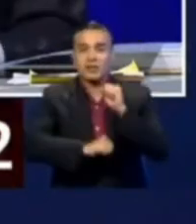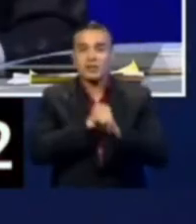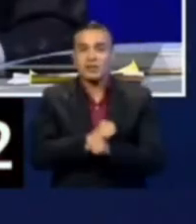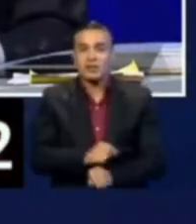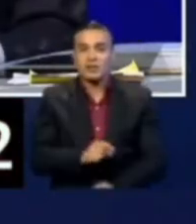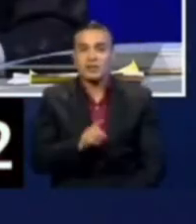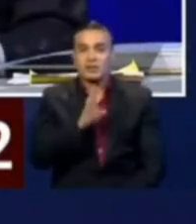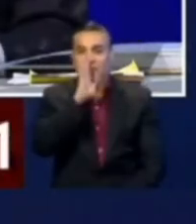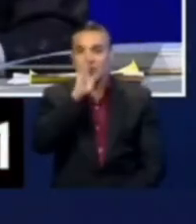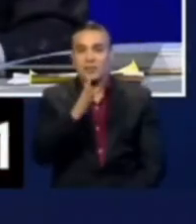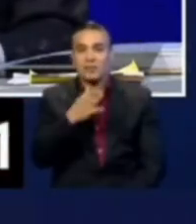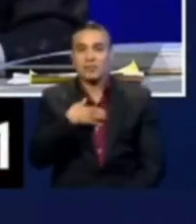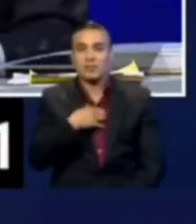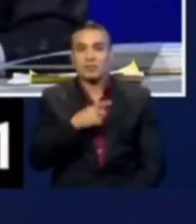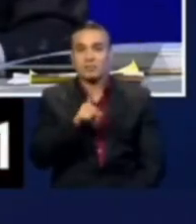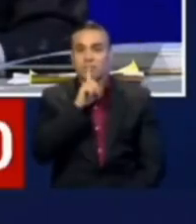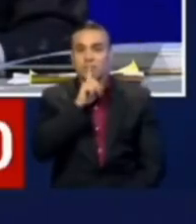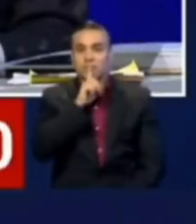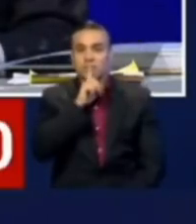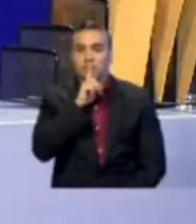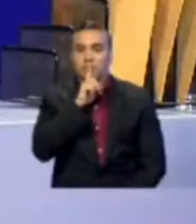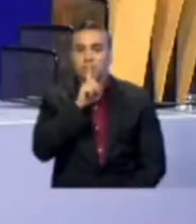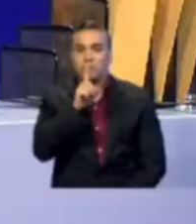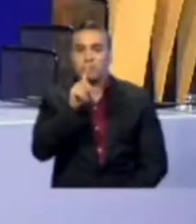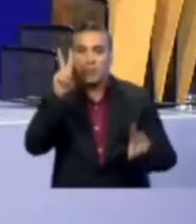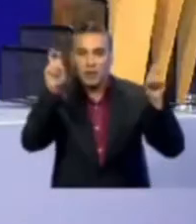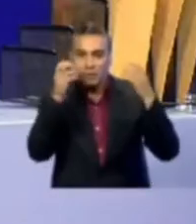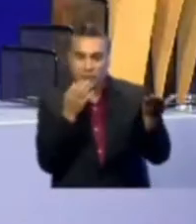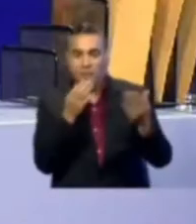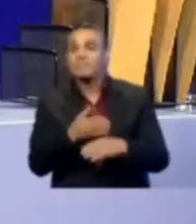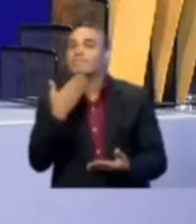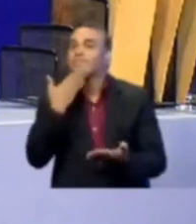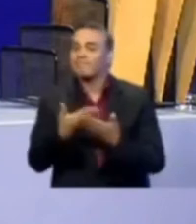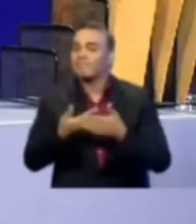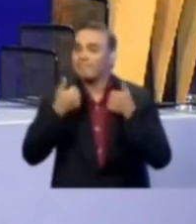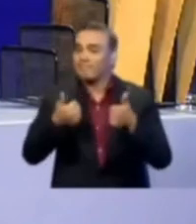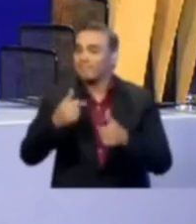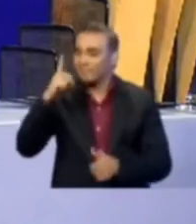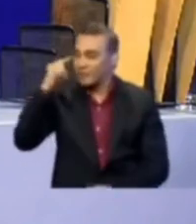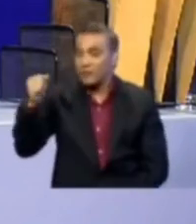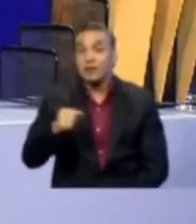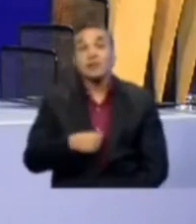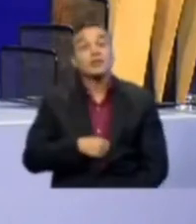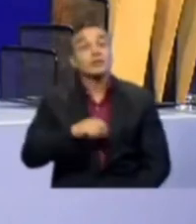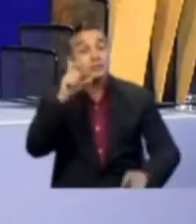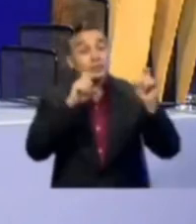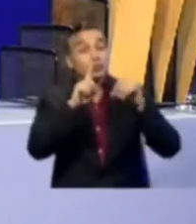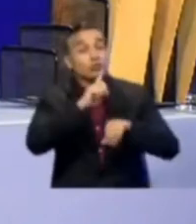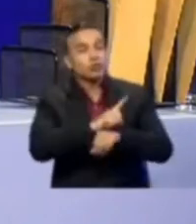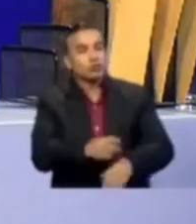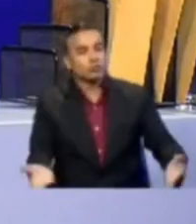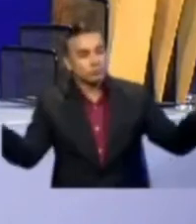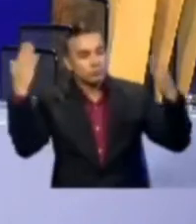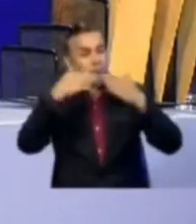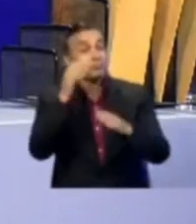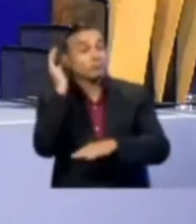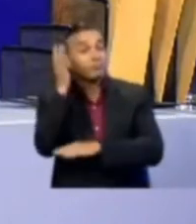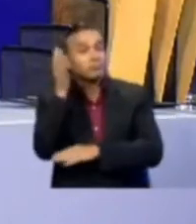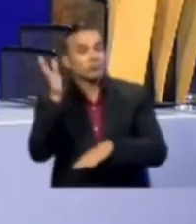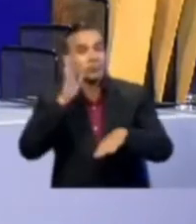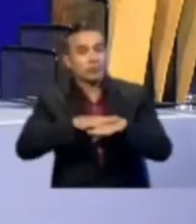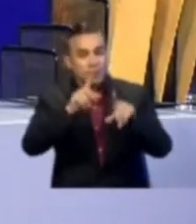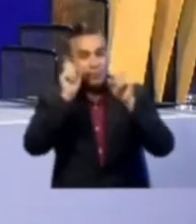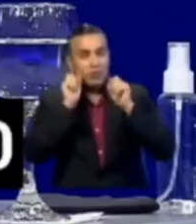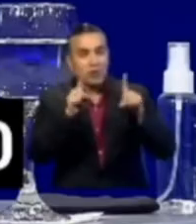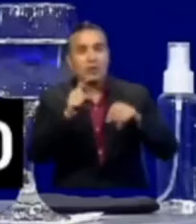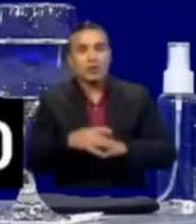siempre te quedaste callado sobre estos temas. Gracias, candidato Lazo. Candidato Arauz tiene un minuto para finalizar su intervención respecto a